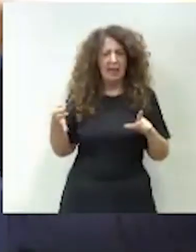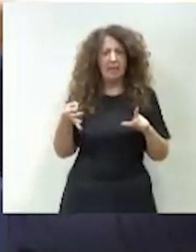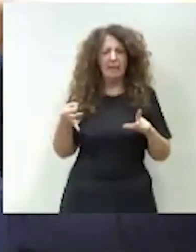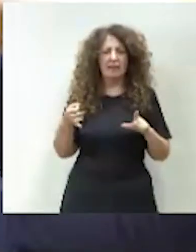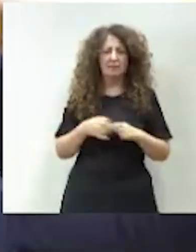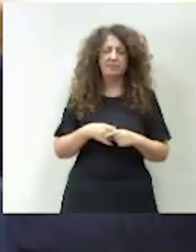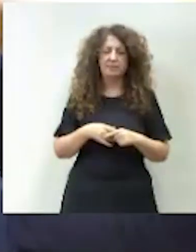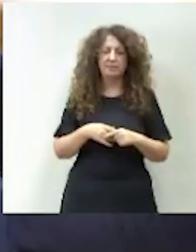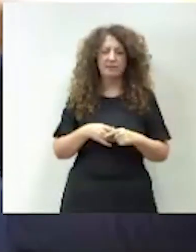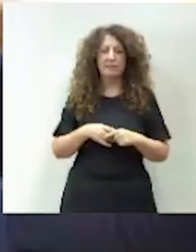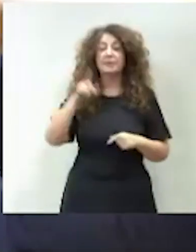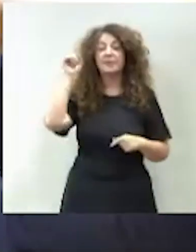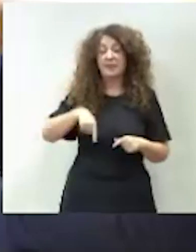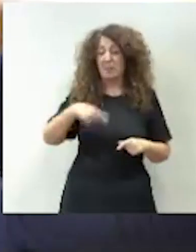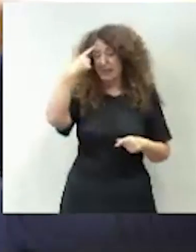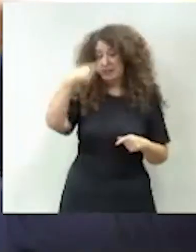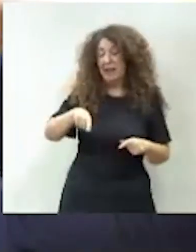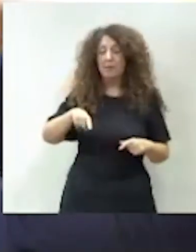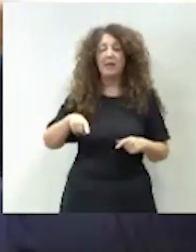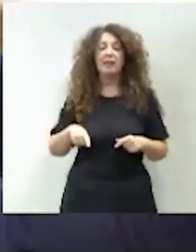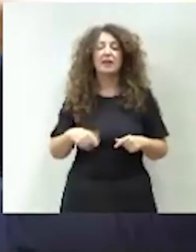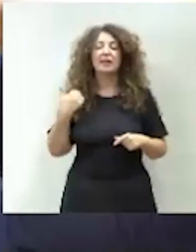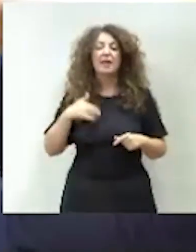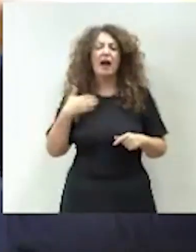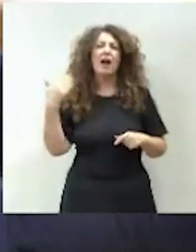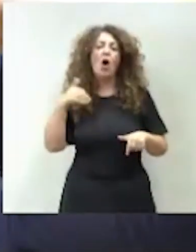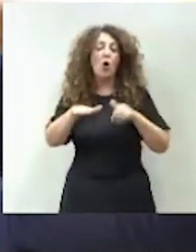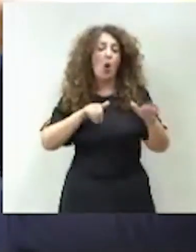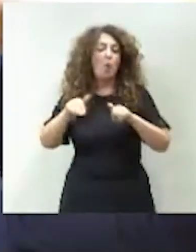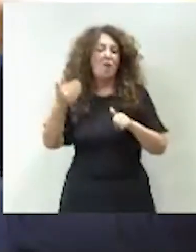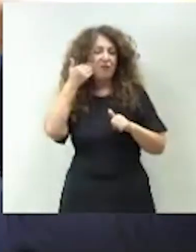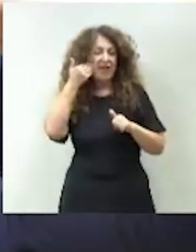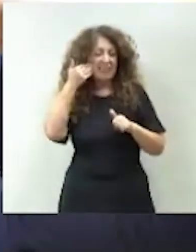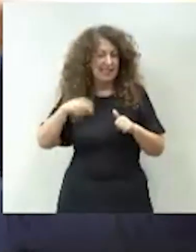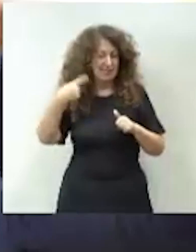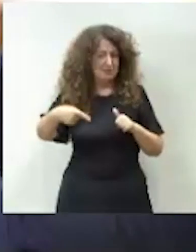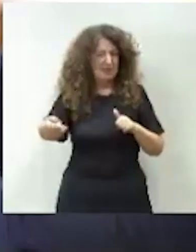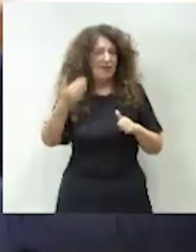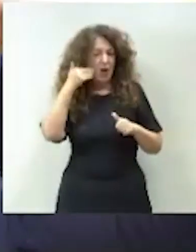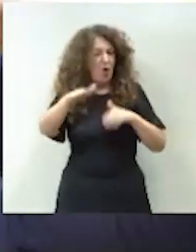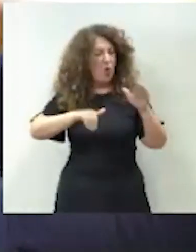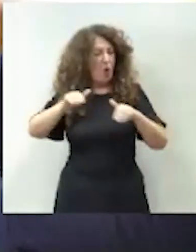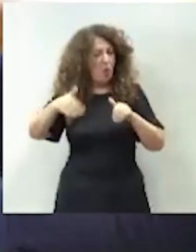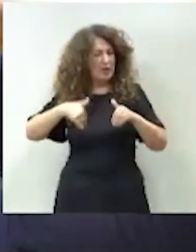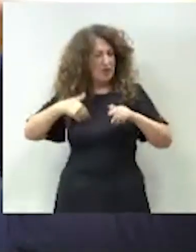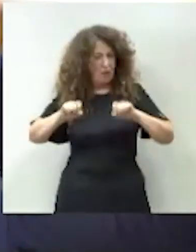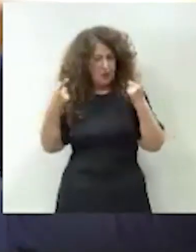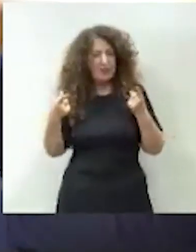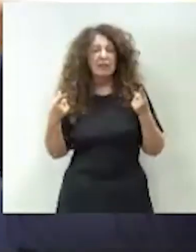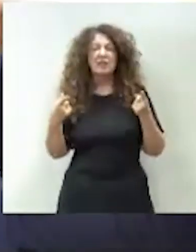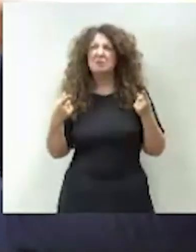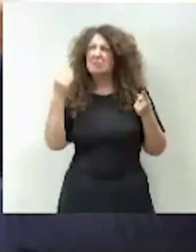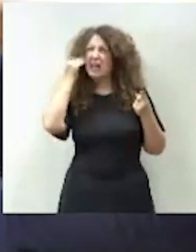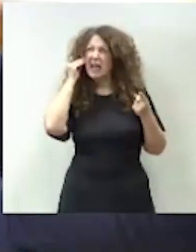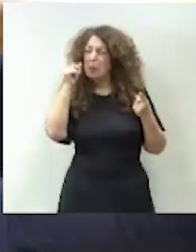existir siempre. Y luego, además, sabe usted que ya se han convocado las nuevas fechas, las nuevas convocatorias para estas oposiciones, si no me falla la